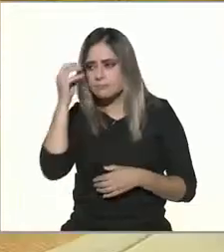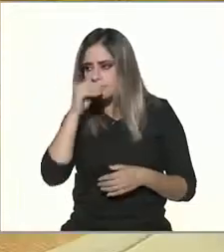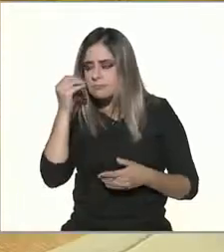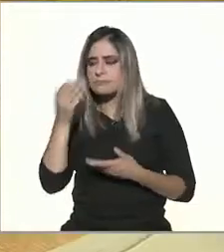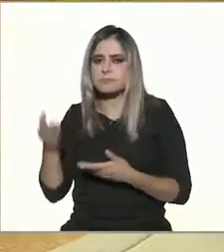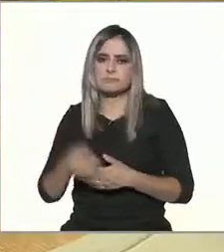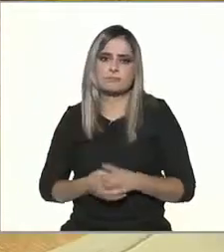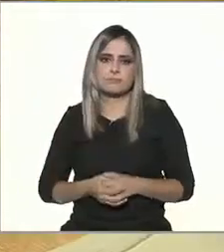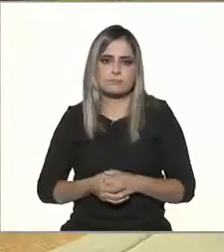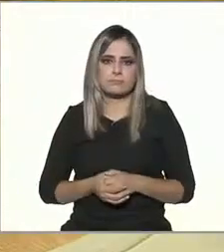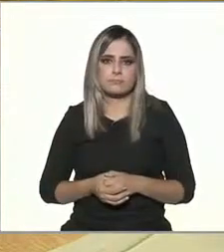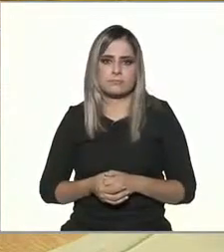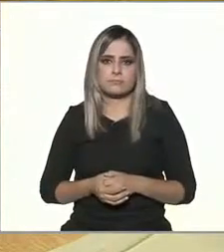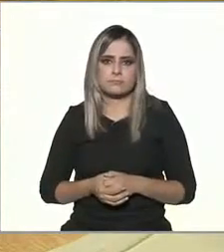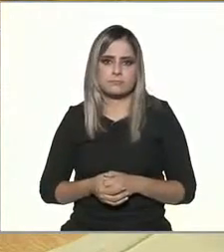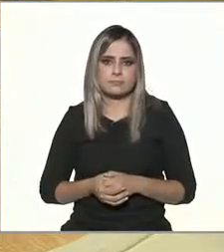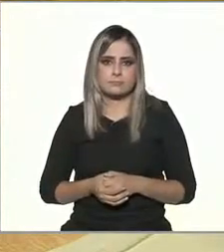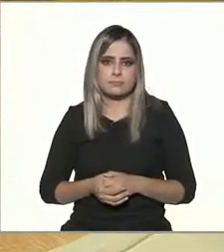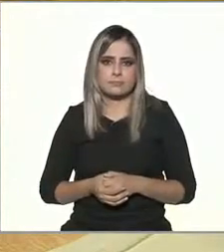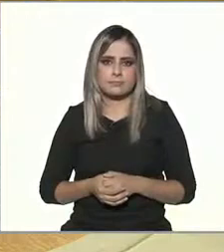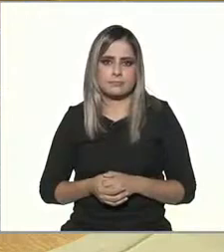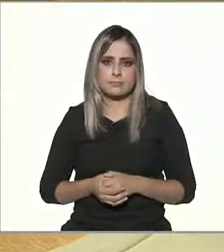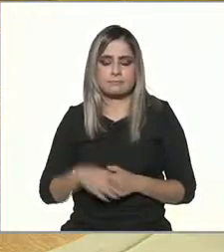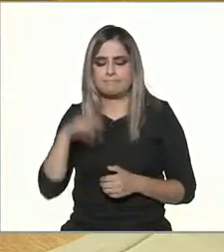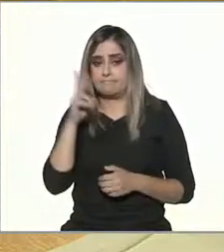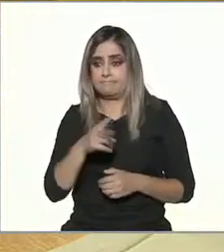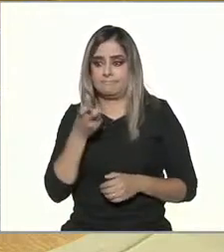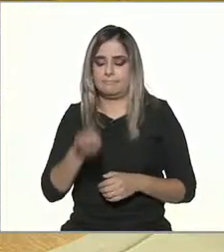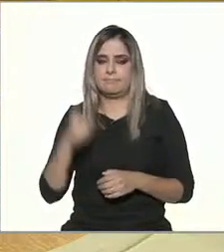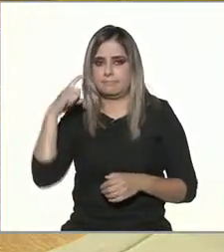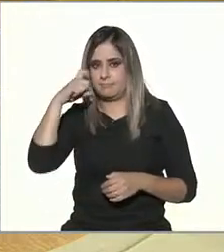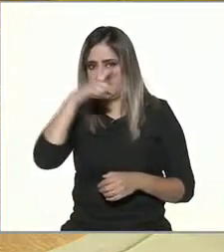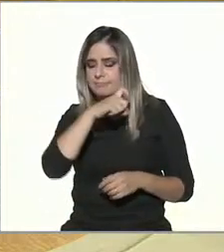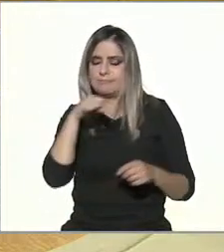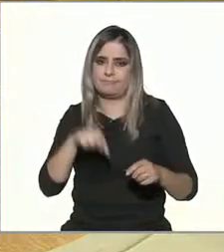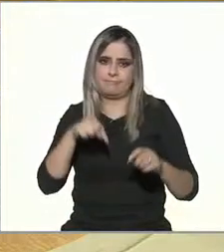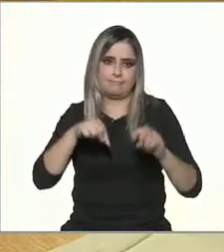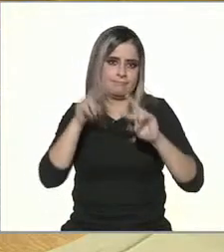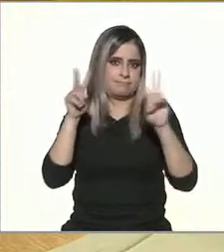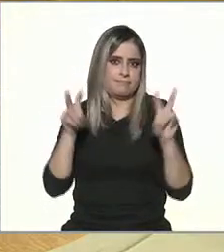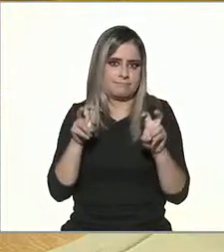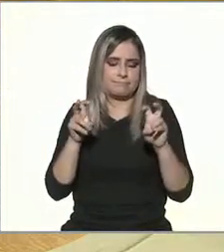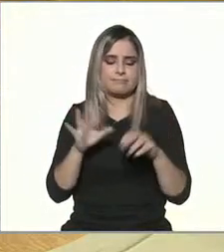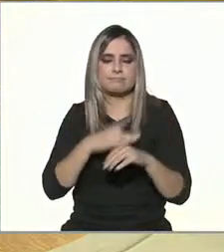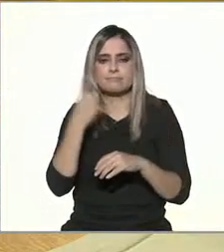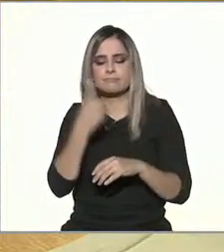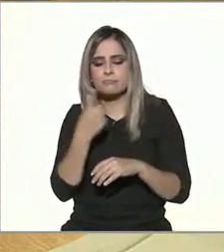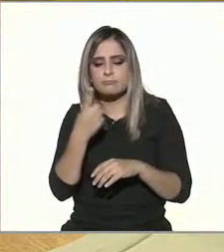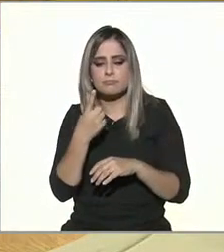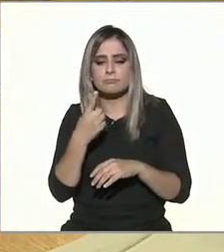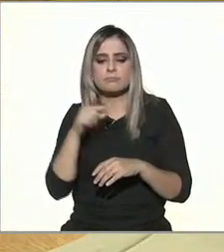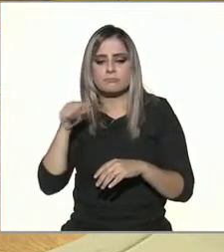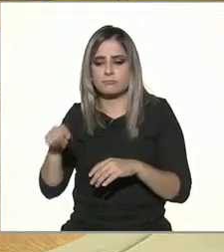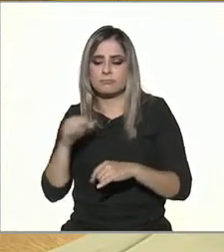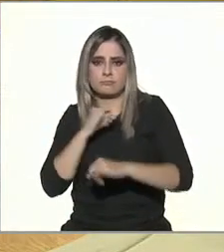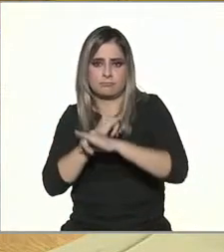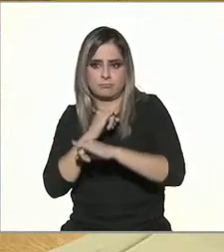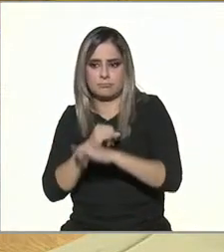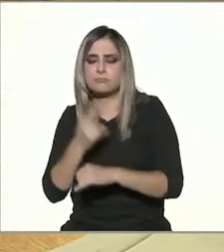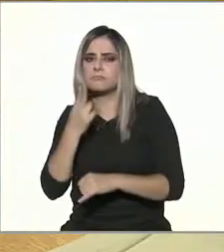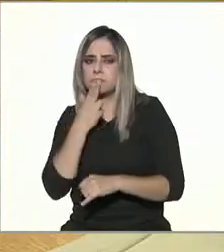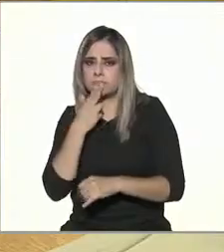respecto? Bueno, es muy complejo este tema porque, por un lado, el Internet ha servido